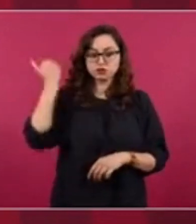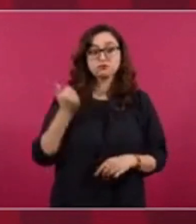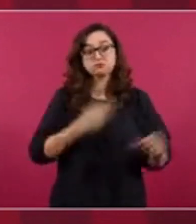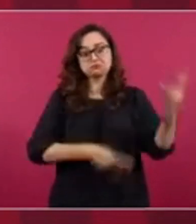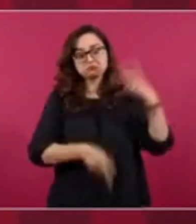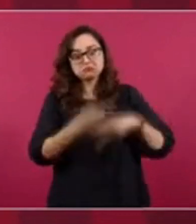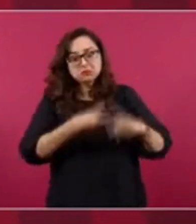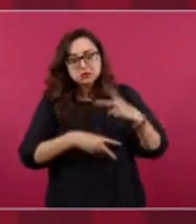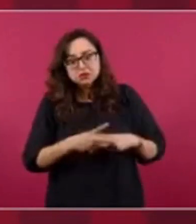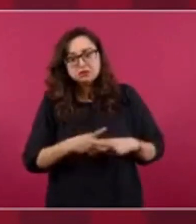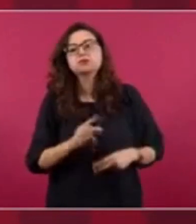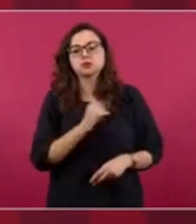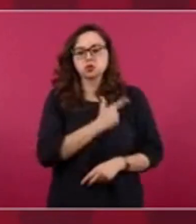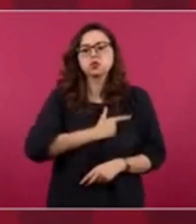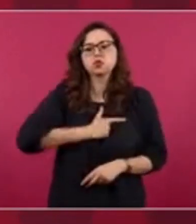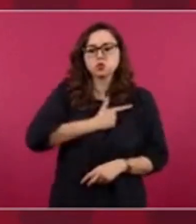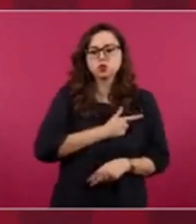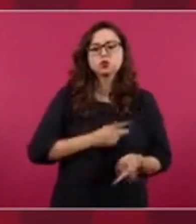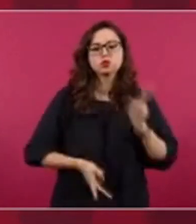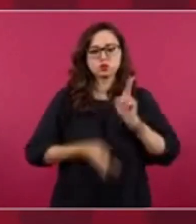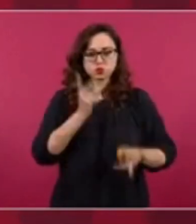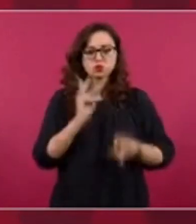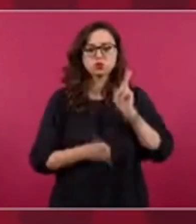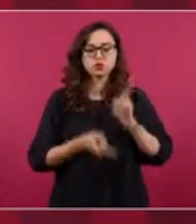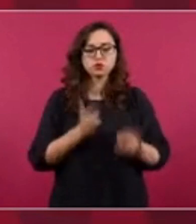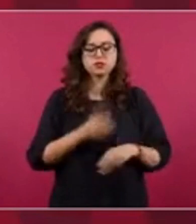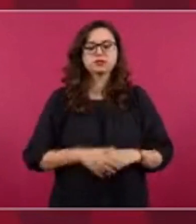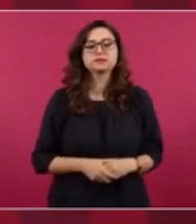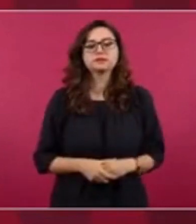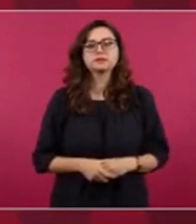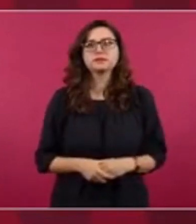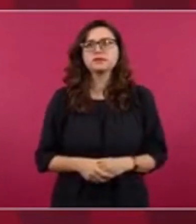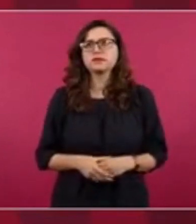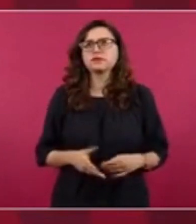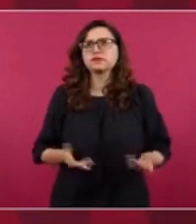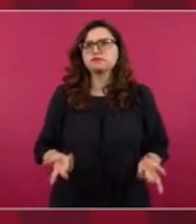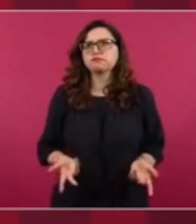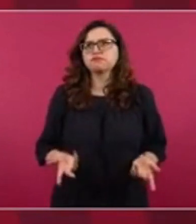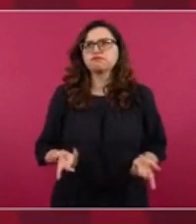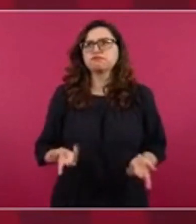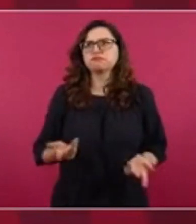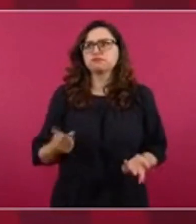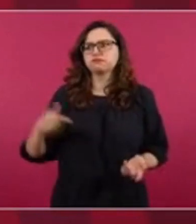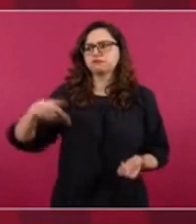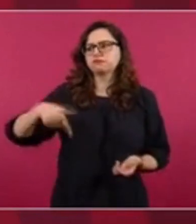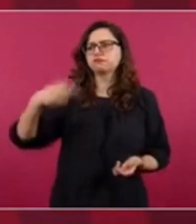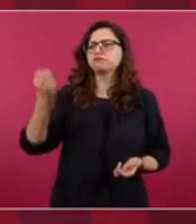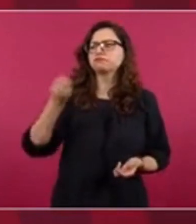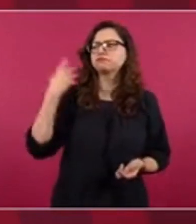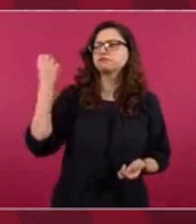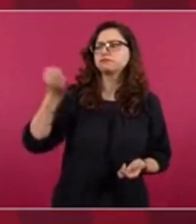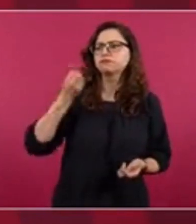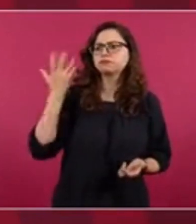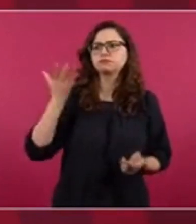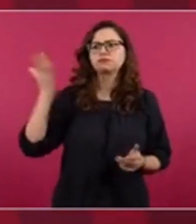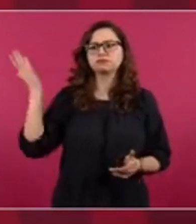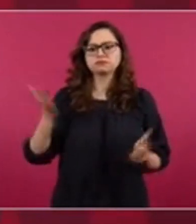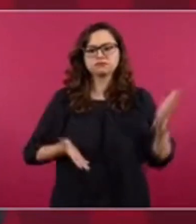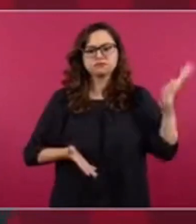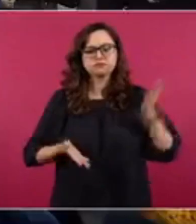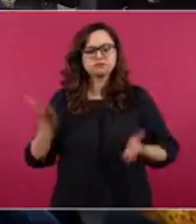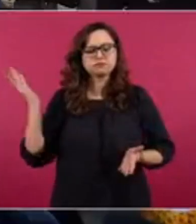platicamos. Pero vienen a lo de la cumbre, van a trabajar